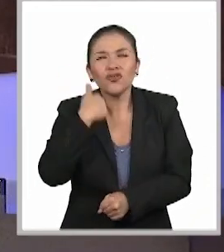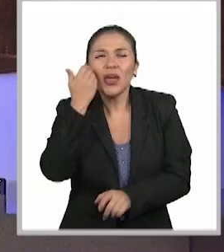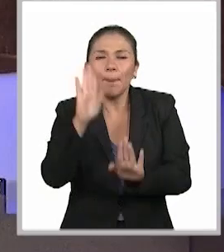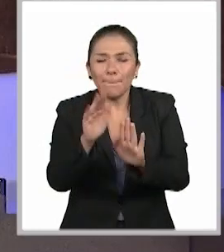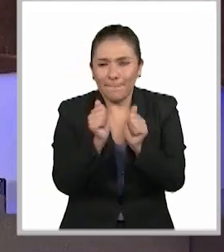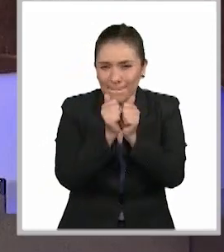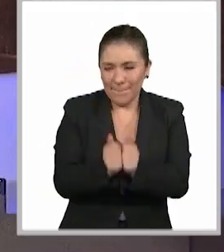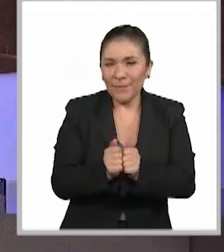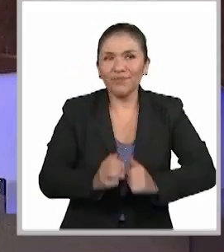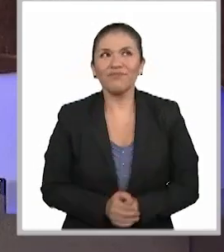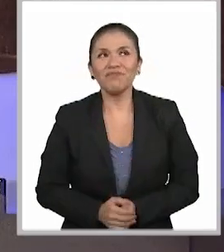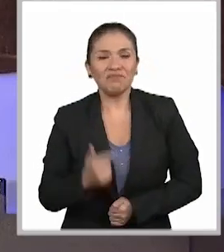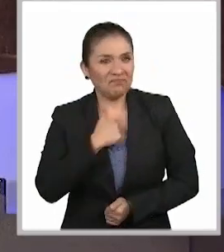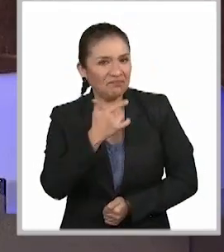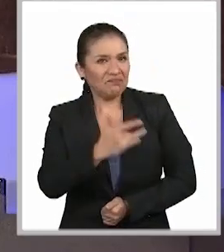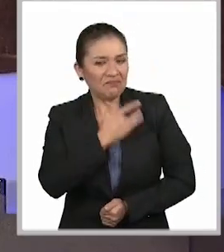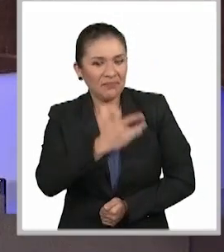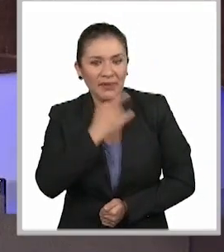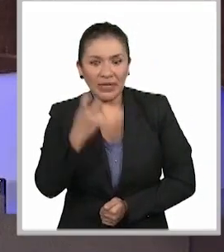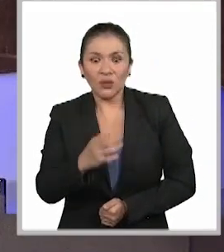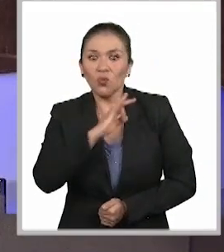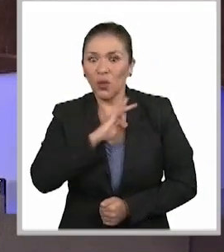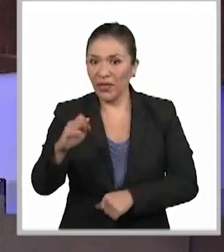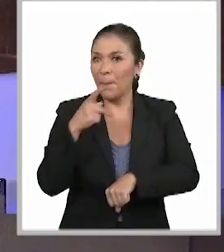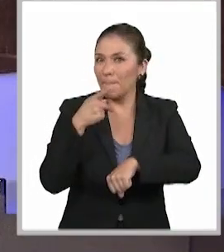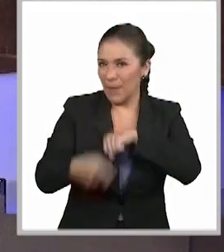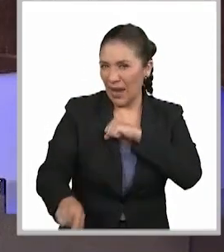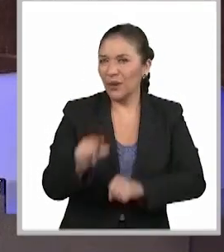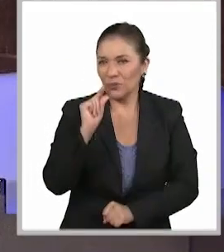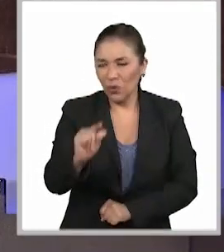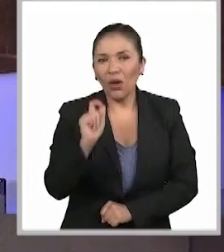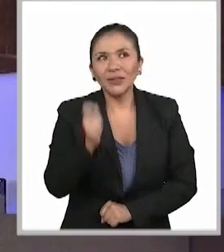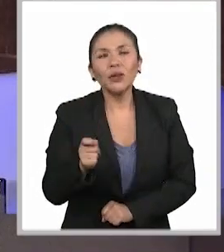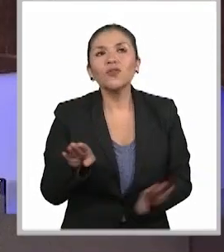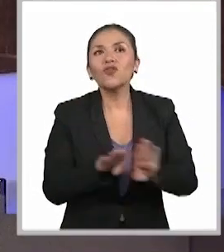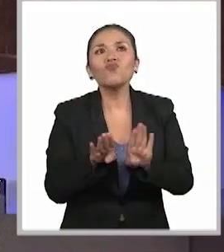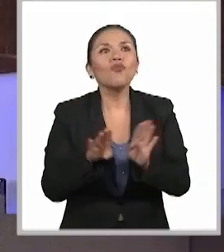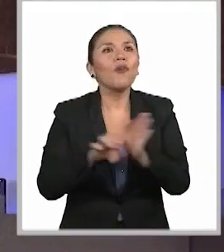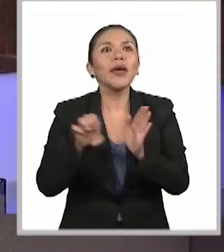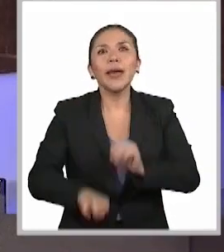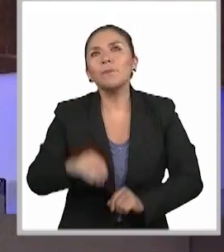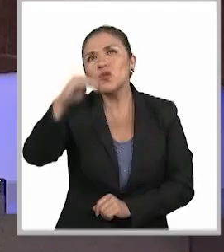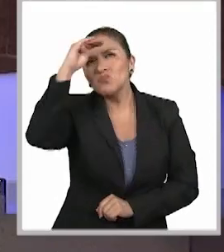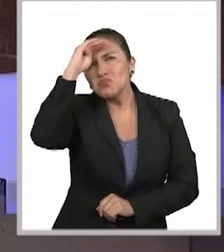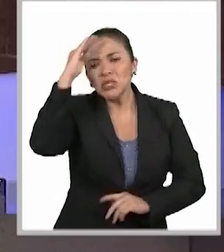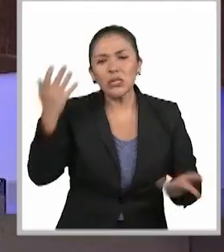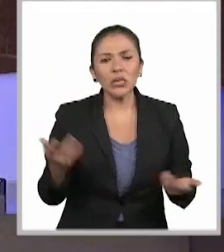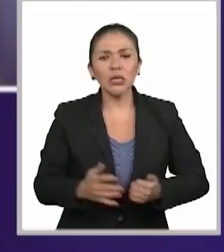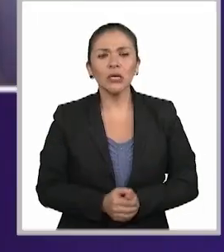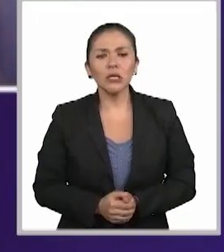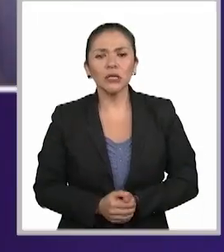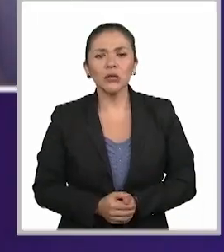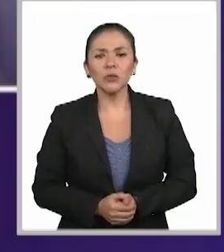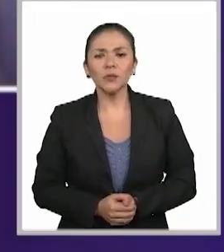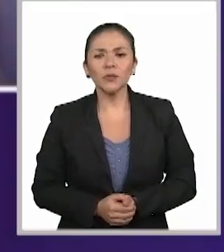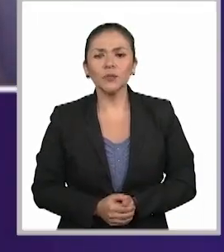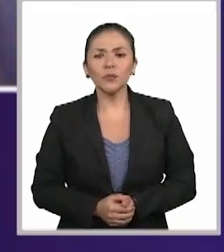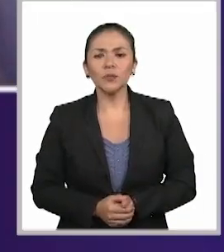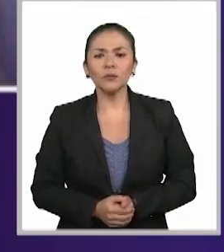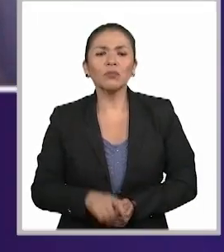un momento, porque me parece que puede ser muy riesgoso en algún punto caer en dar una